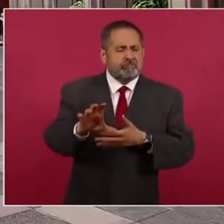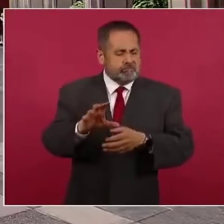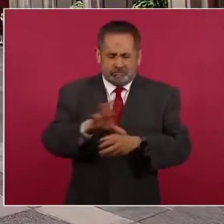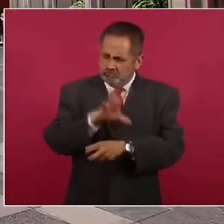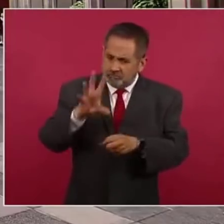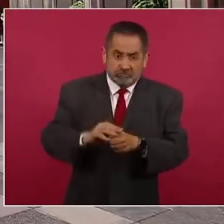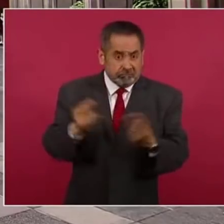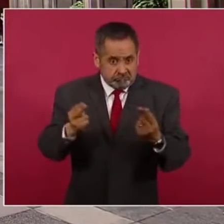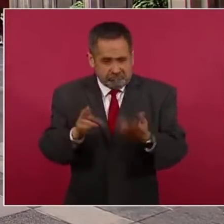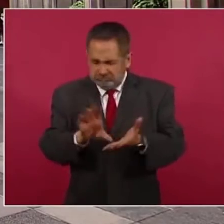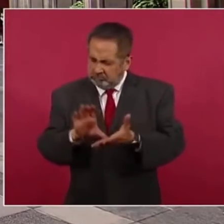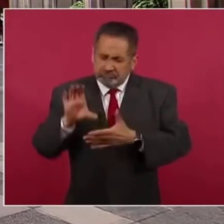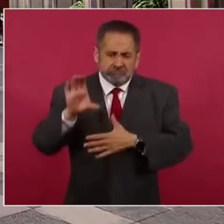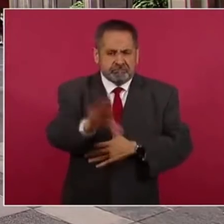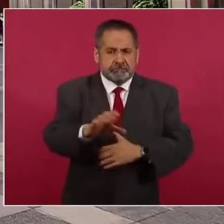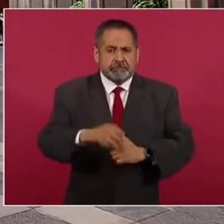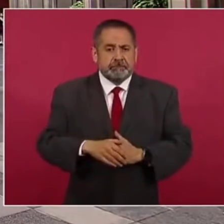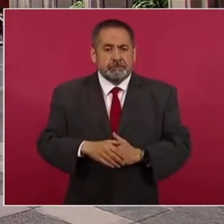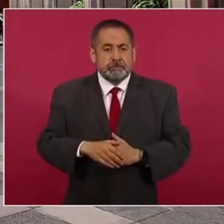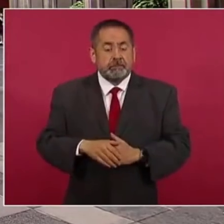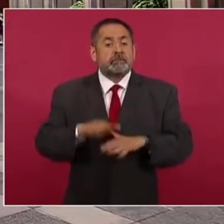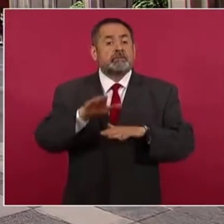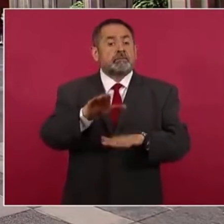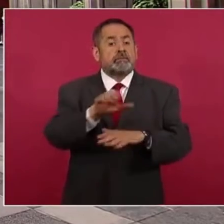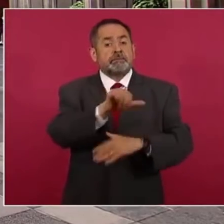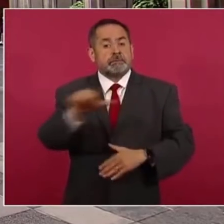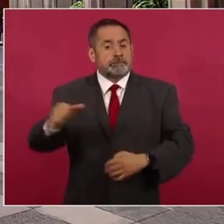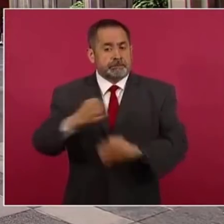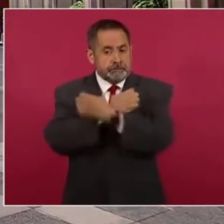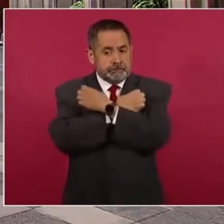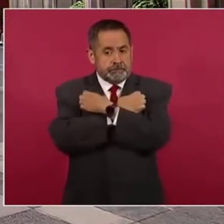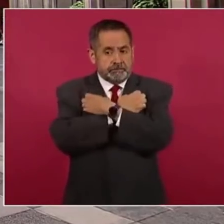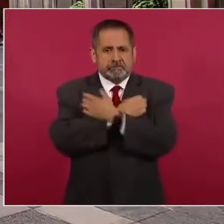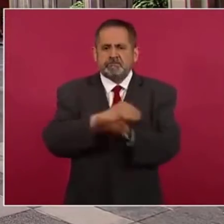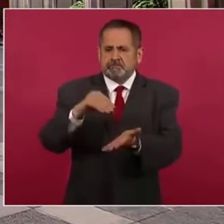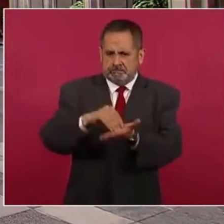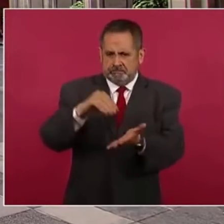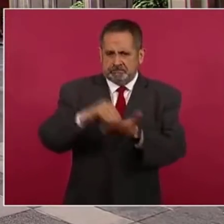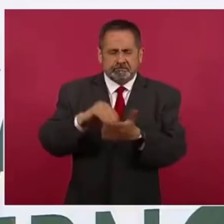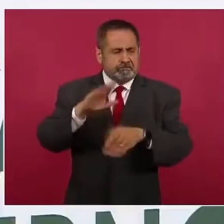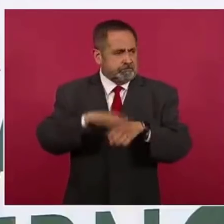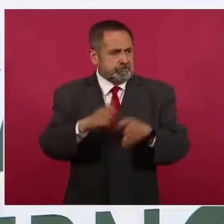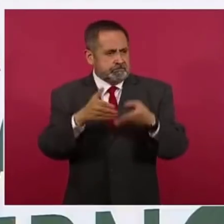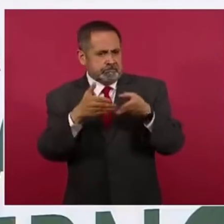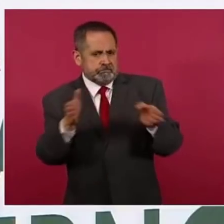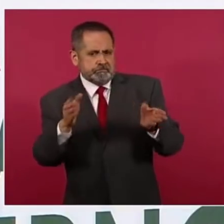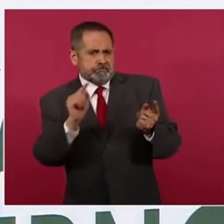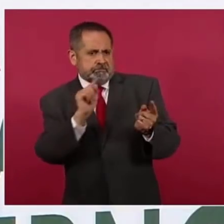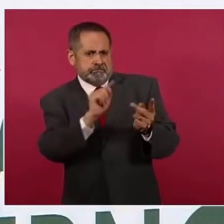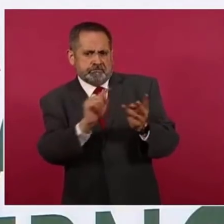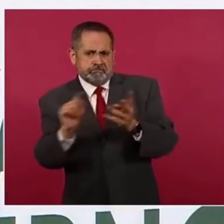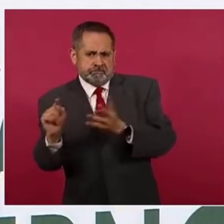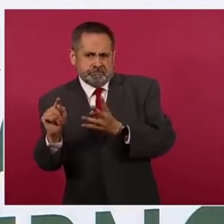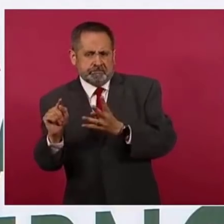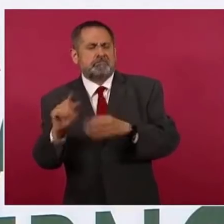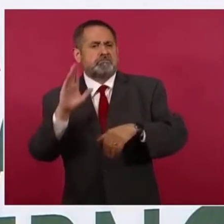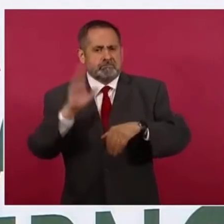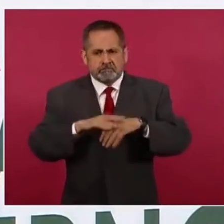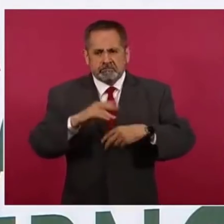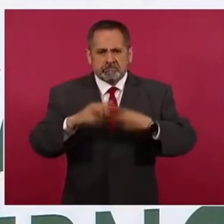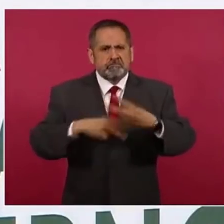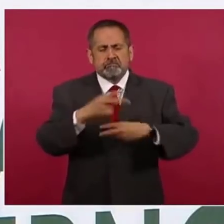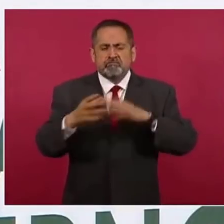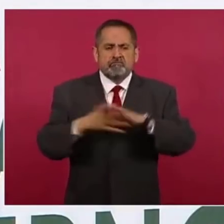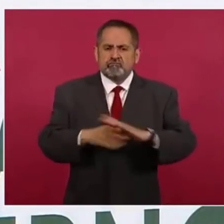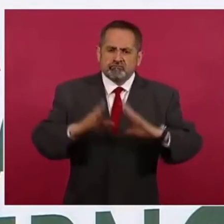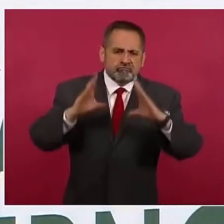En materia de educación, seguimos ampliando la cobertura y mejorando la calidad